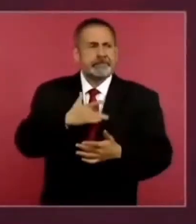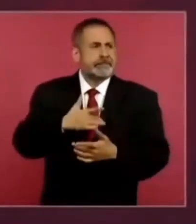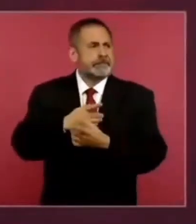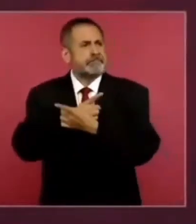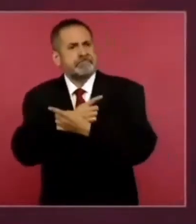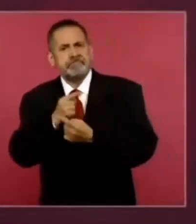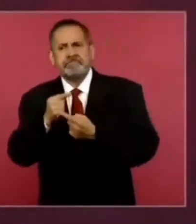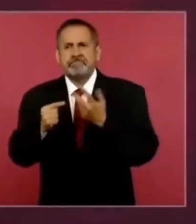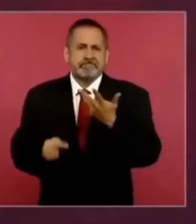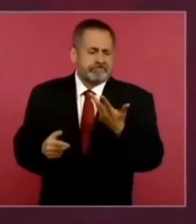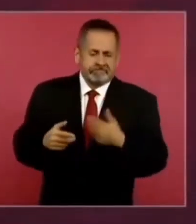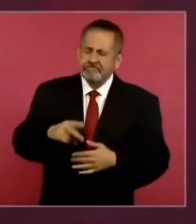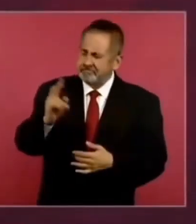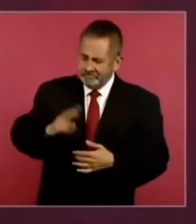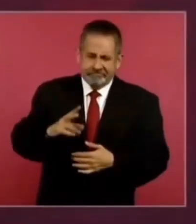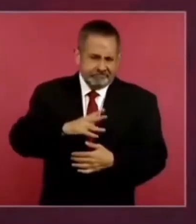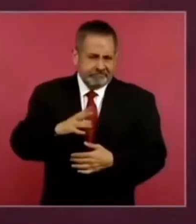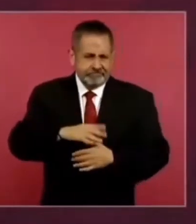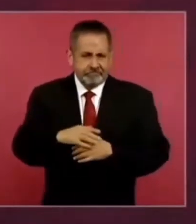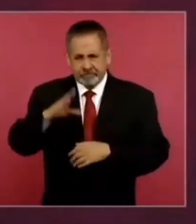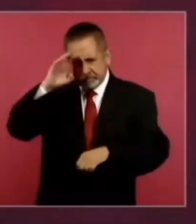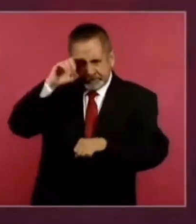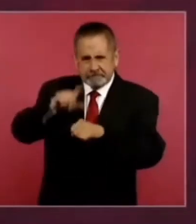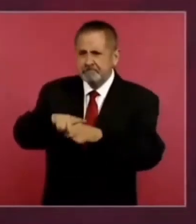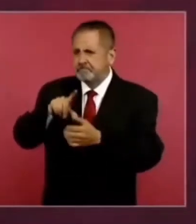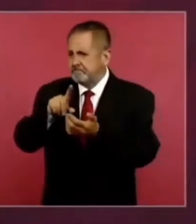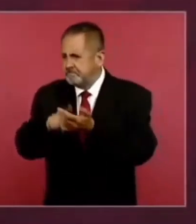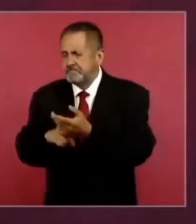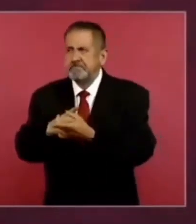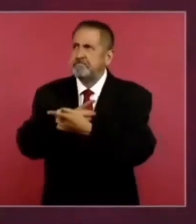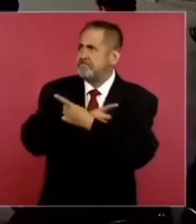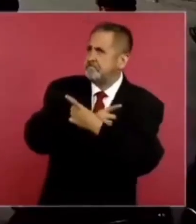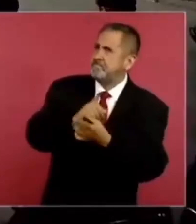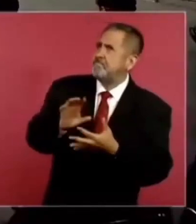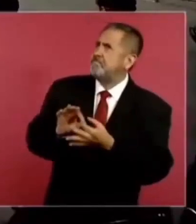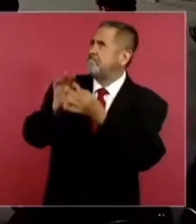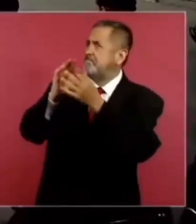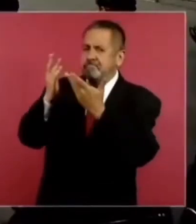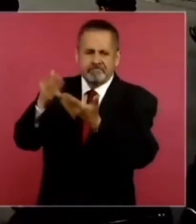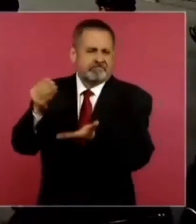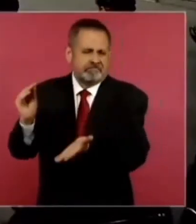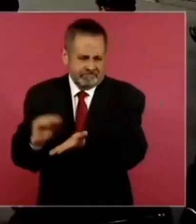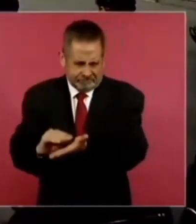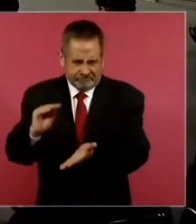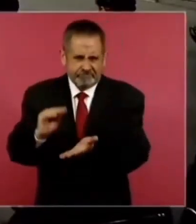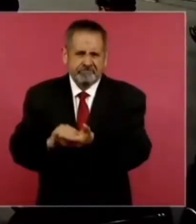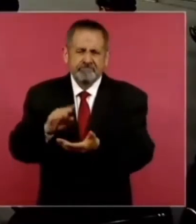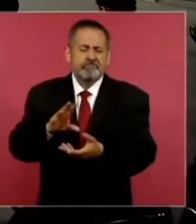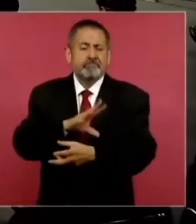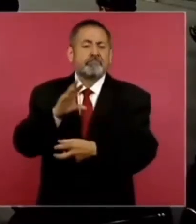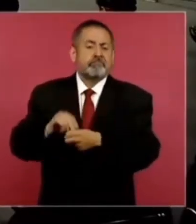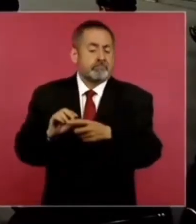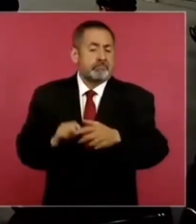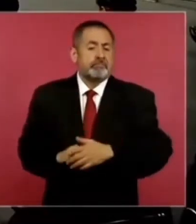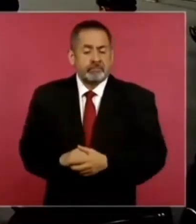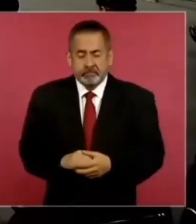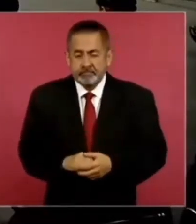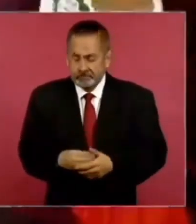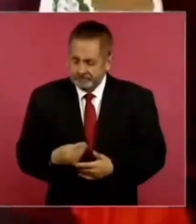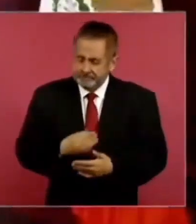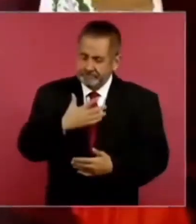culturales, morales, espirituales. Esa la traemos